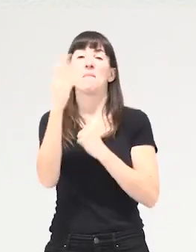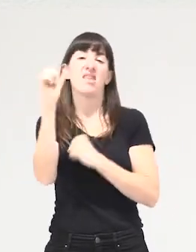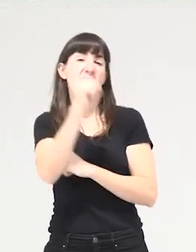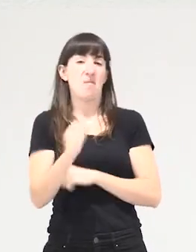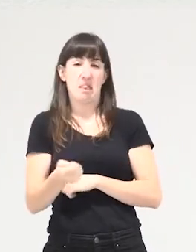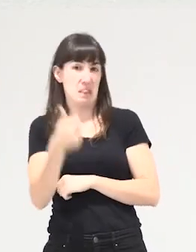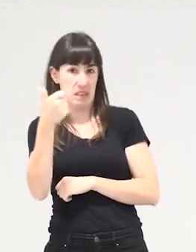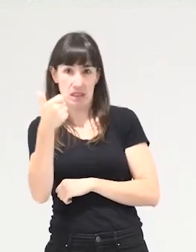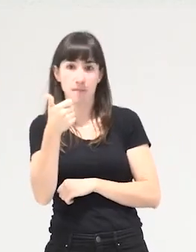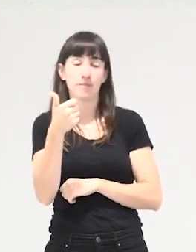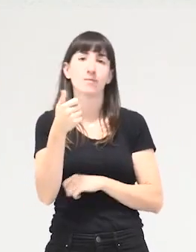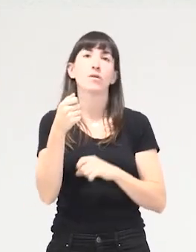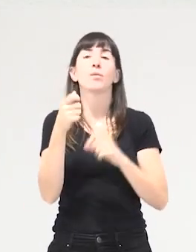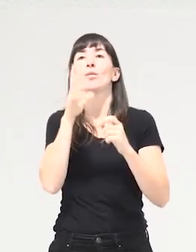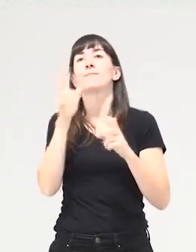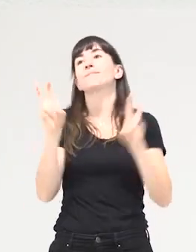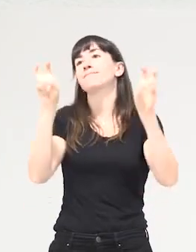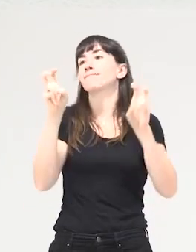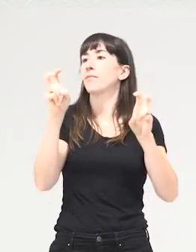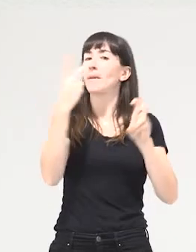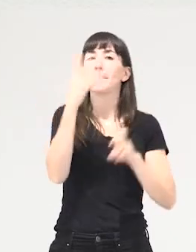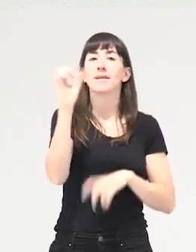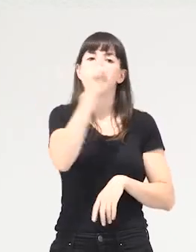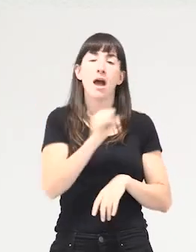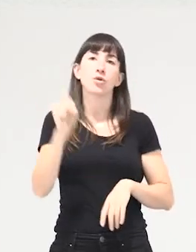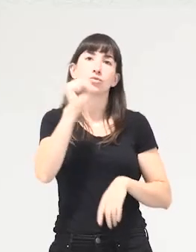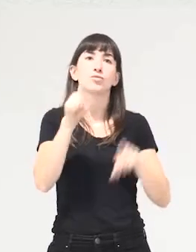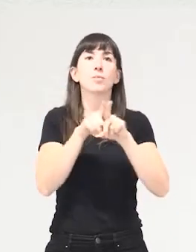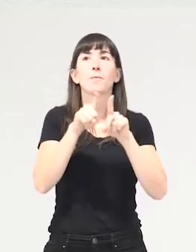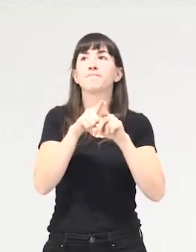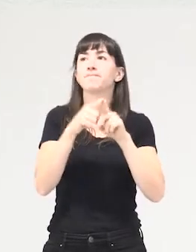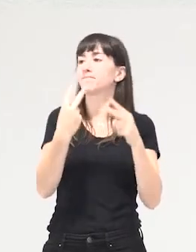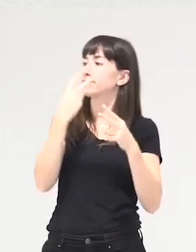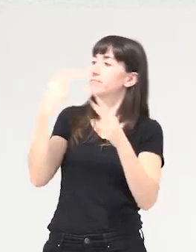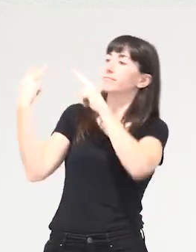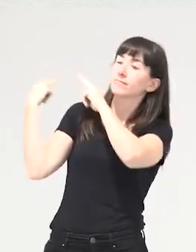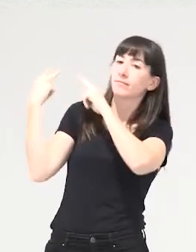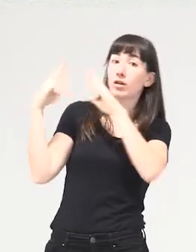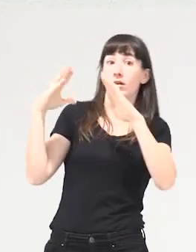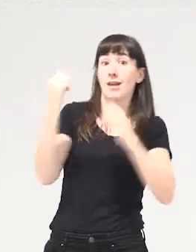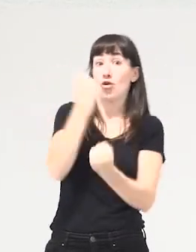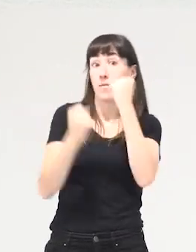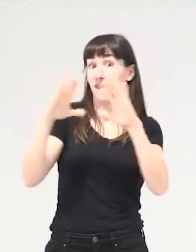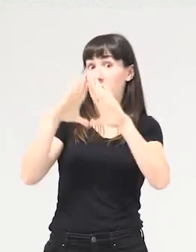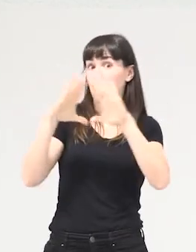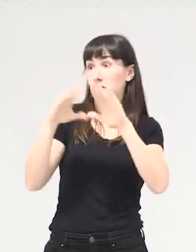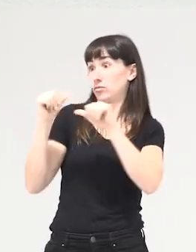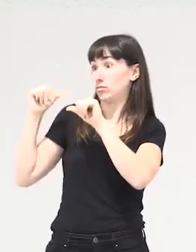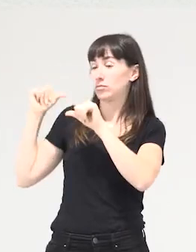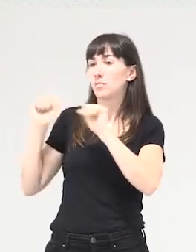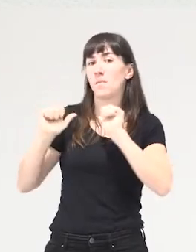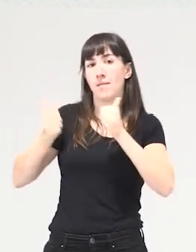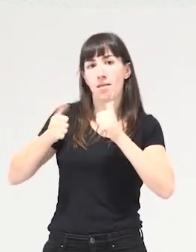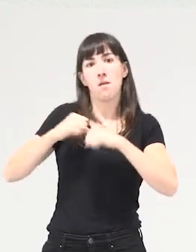años, la idea sería, digamos, desde una noción de que la economía feminista se ha ido consolidando en los últimos años, en las